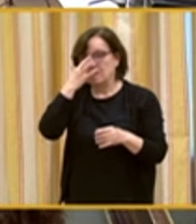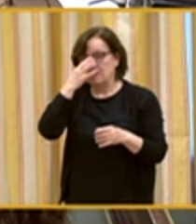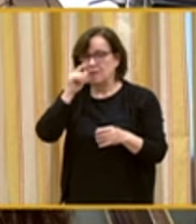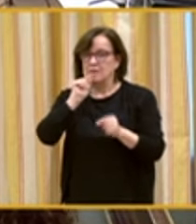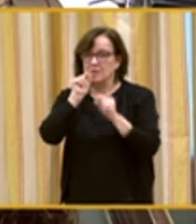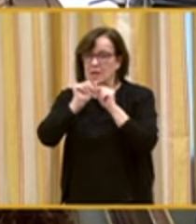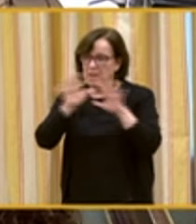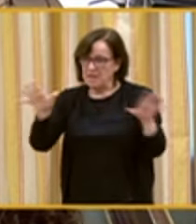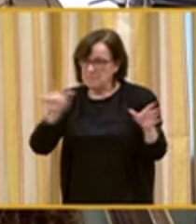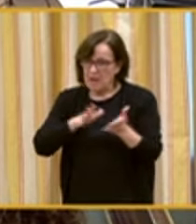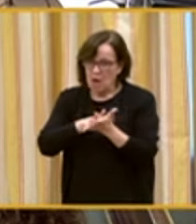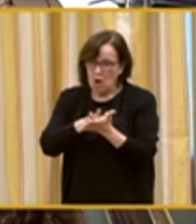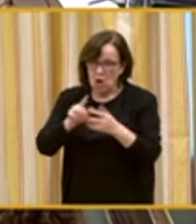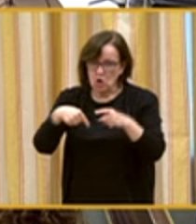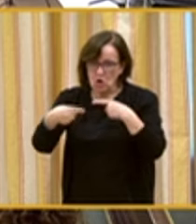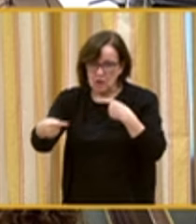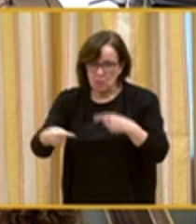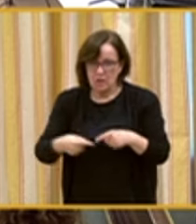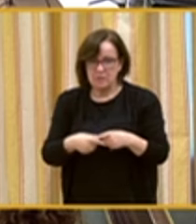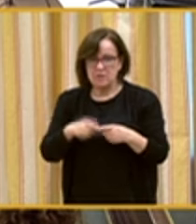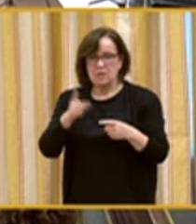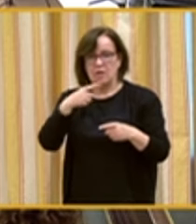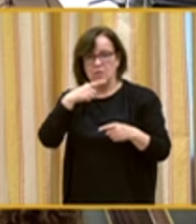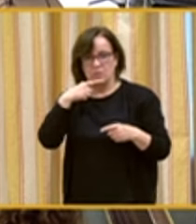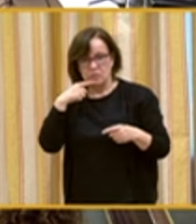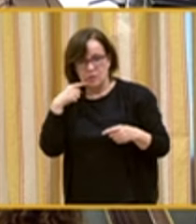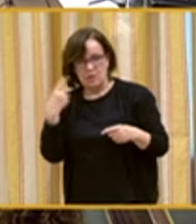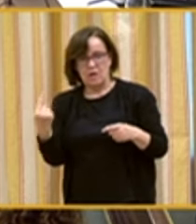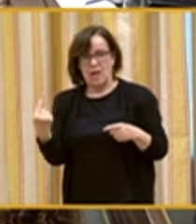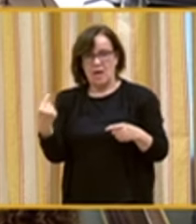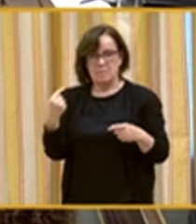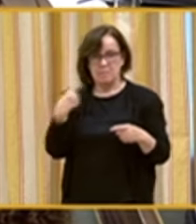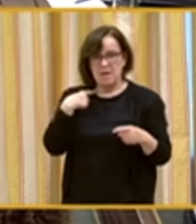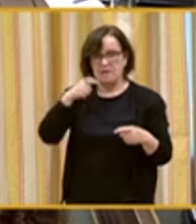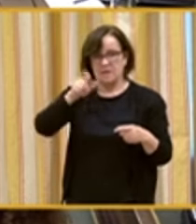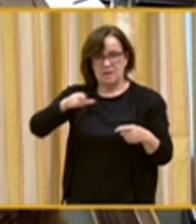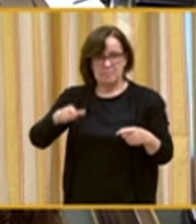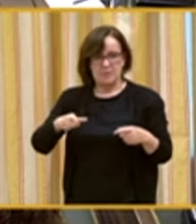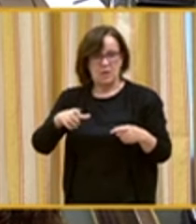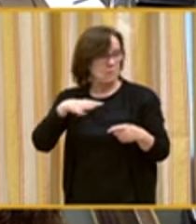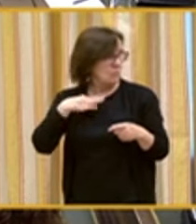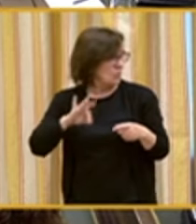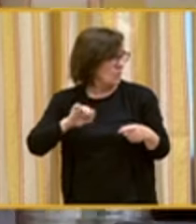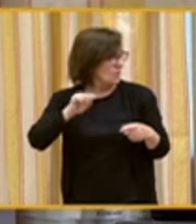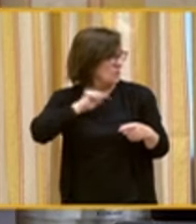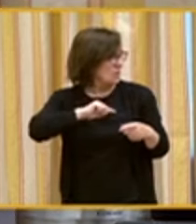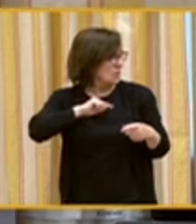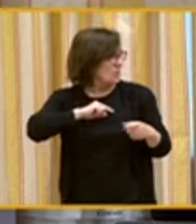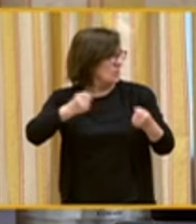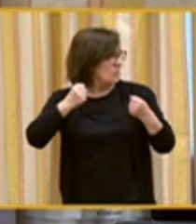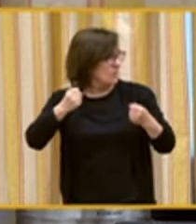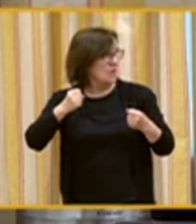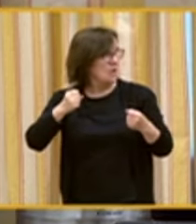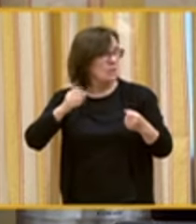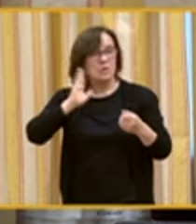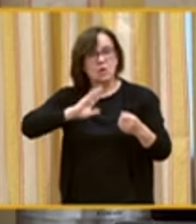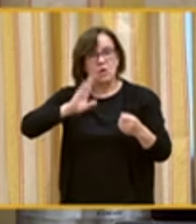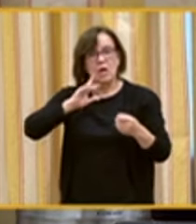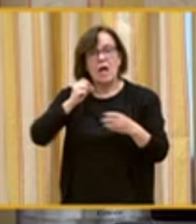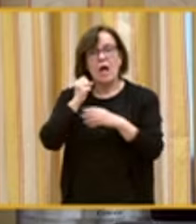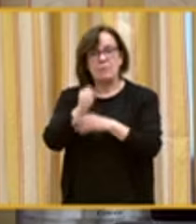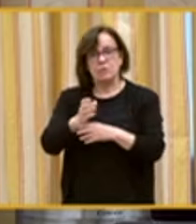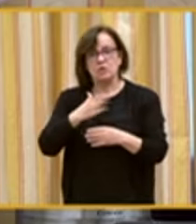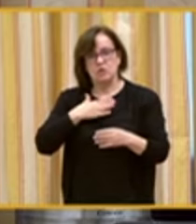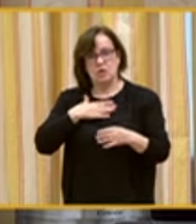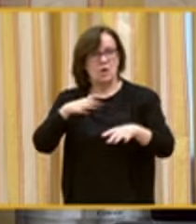pandemia y sus efectos, donde, junto al dolor y a las pérdidas humanas, pudimos sentir la fortaleza, el consuelo y el apoyo mutuo